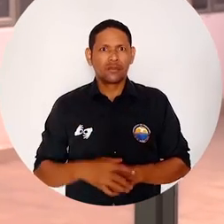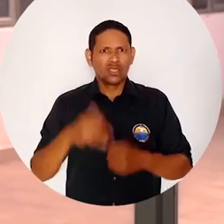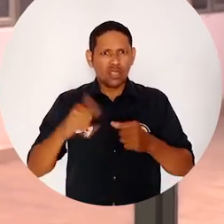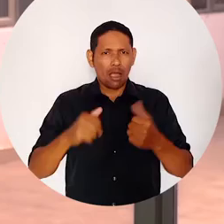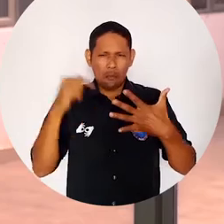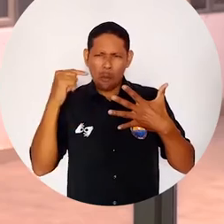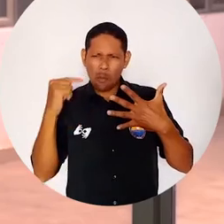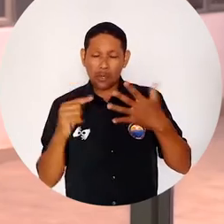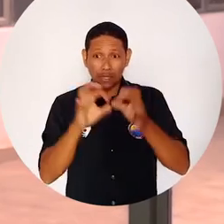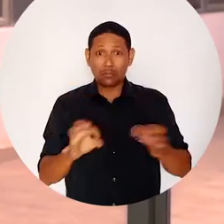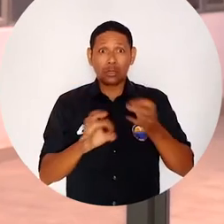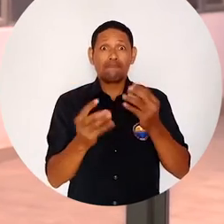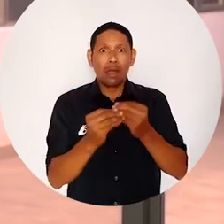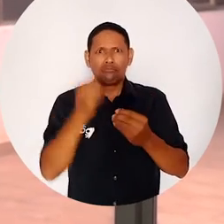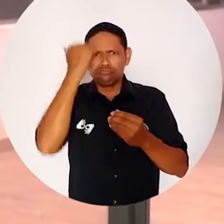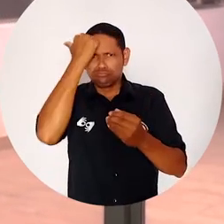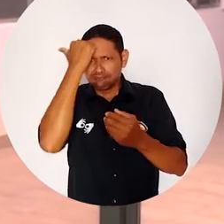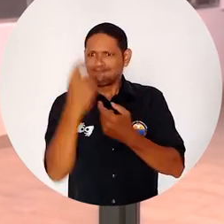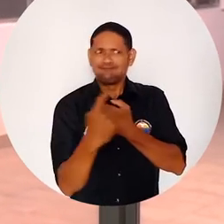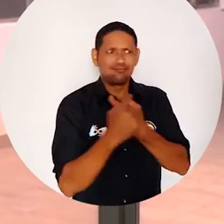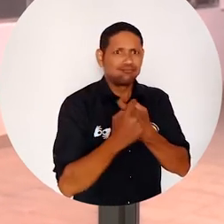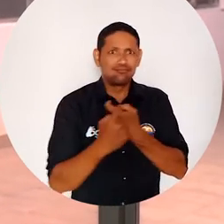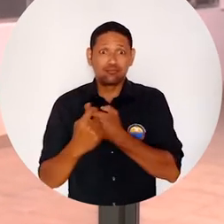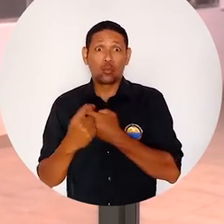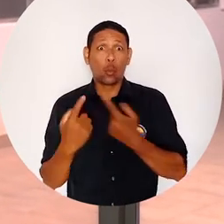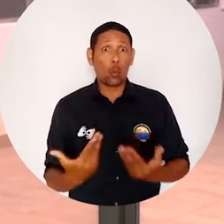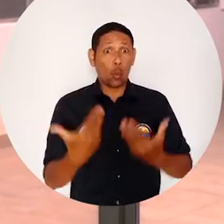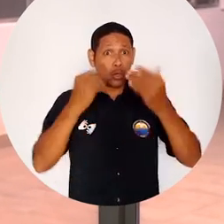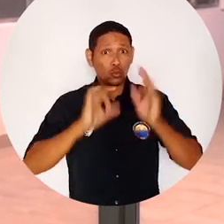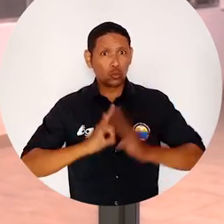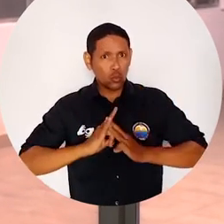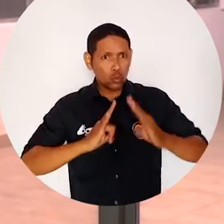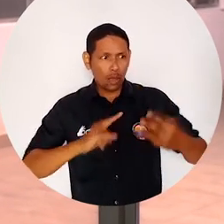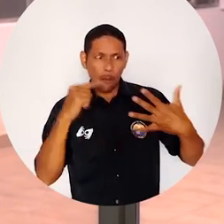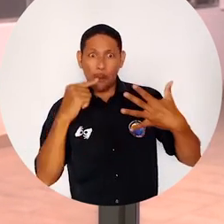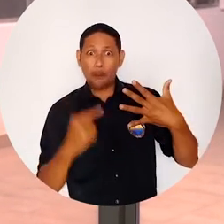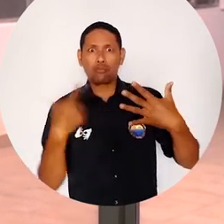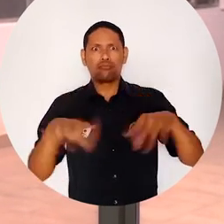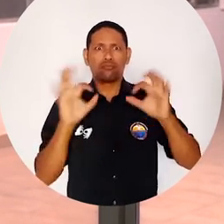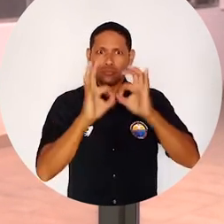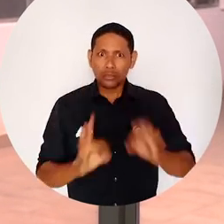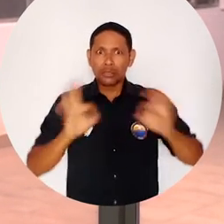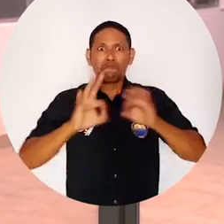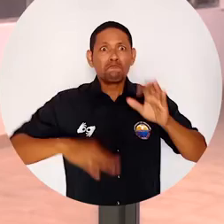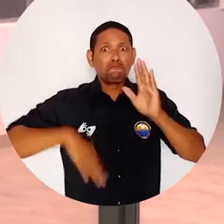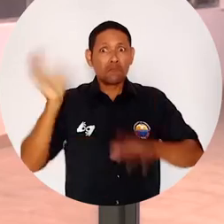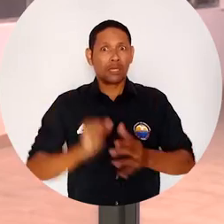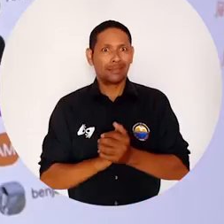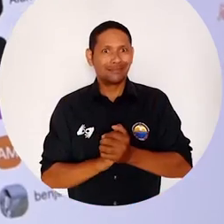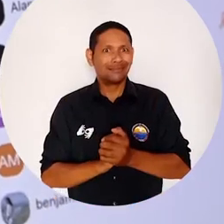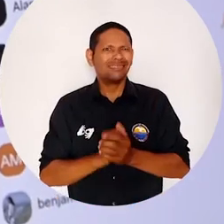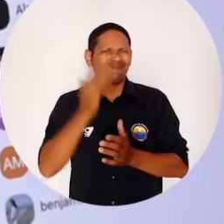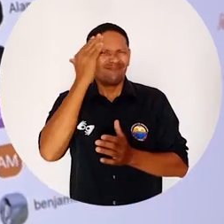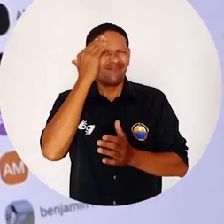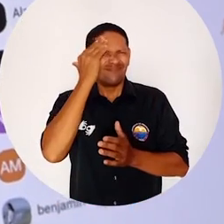aumentar el número de docentes para la Universidad de Magdalena es uno de los ítems más importantes, puesto que si bien